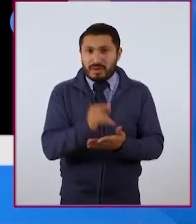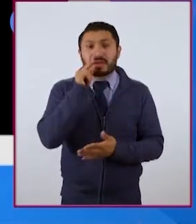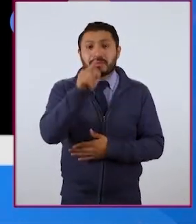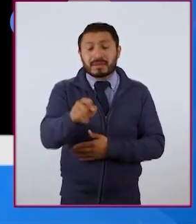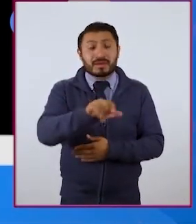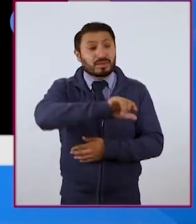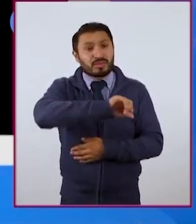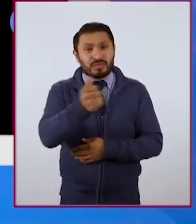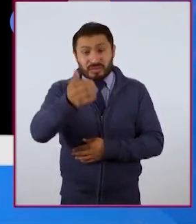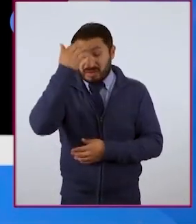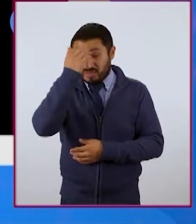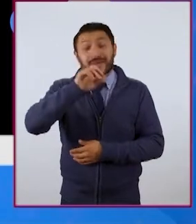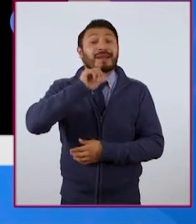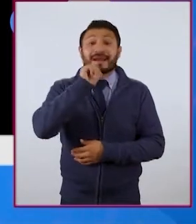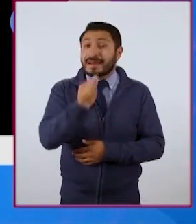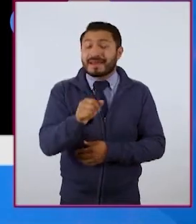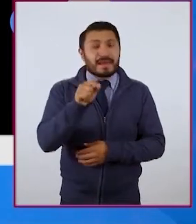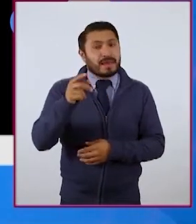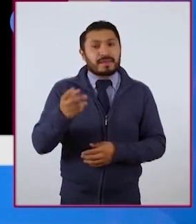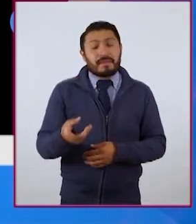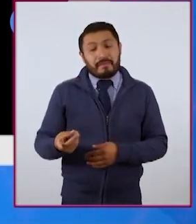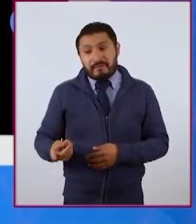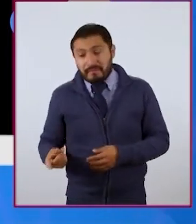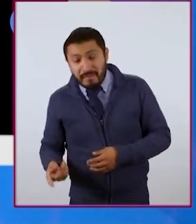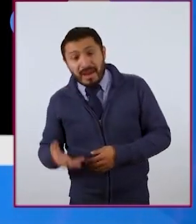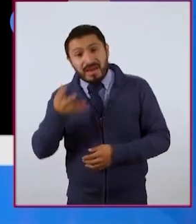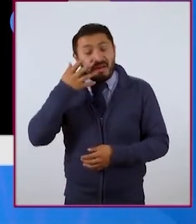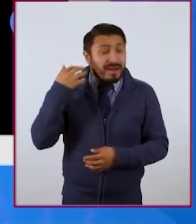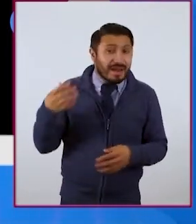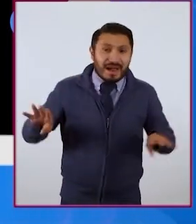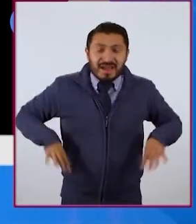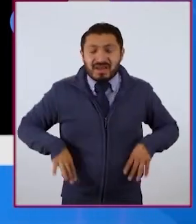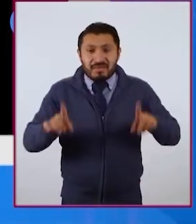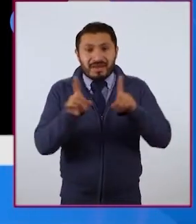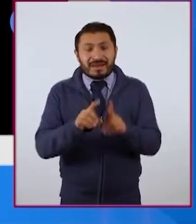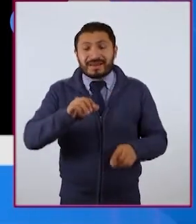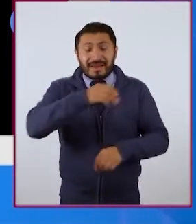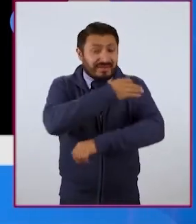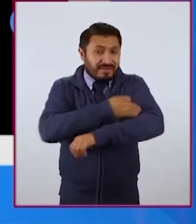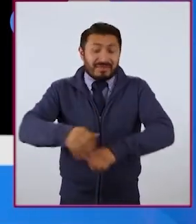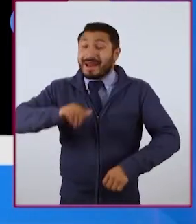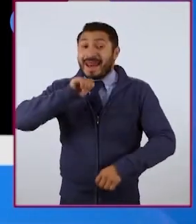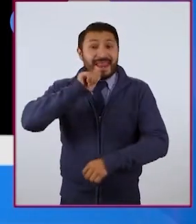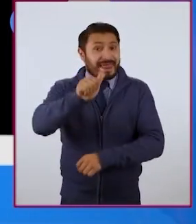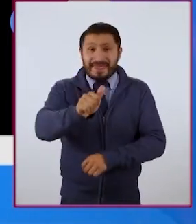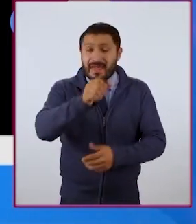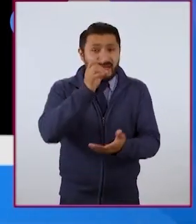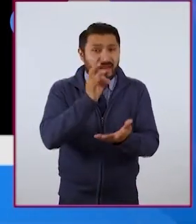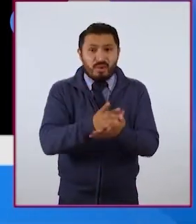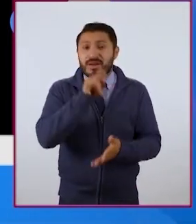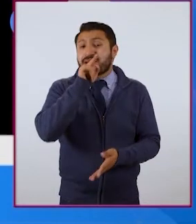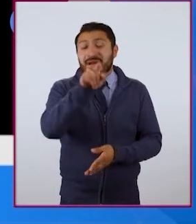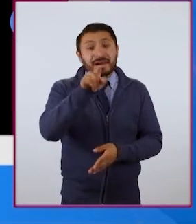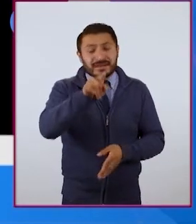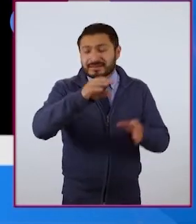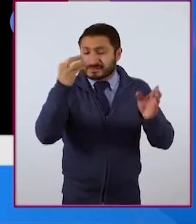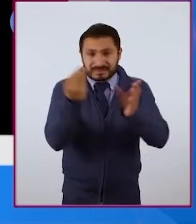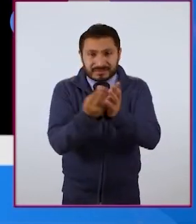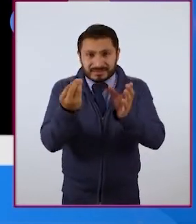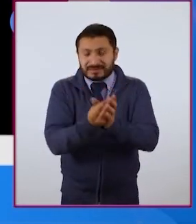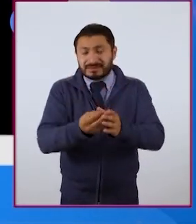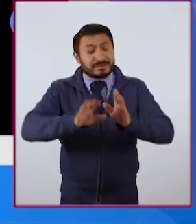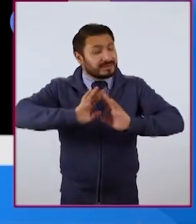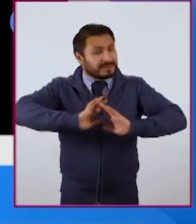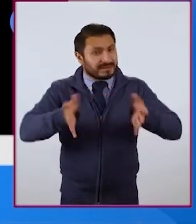más debe saberla, ni tu mascota, ni tu pareja, ni tampoco tus familiares. Es algo que tú tienes y que